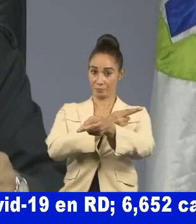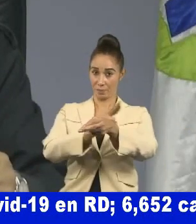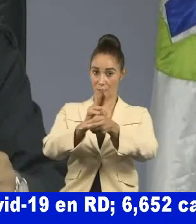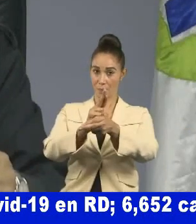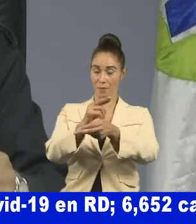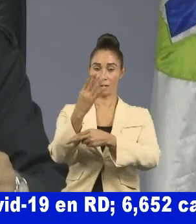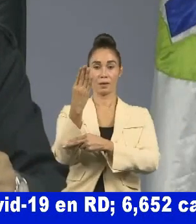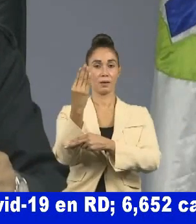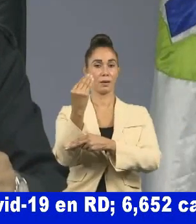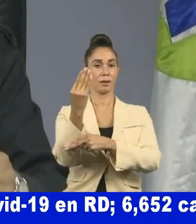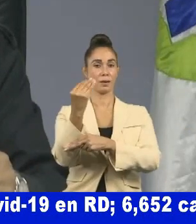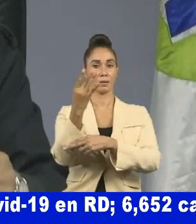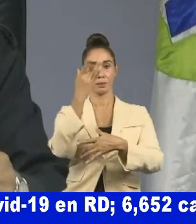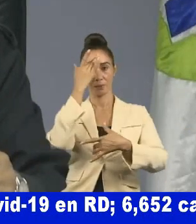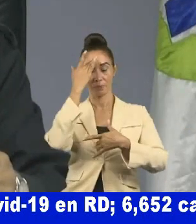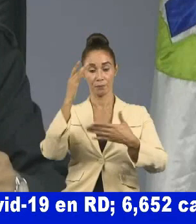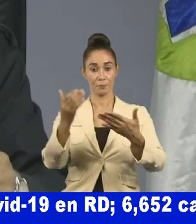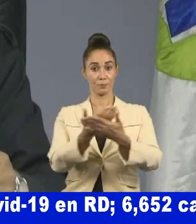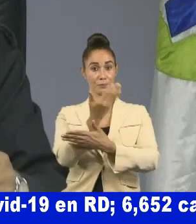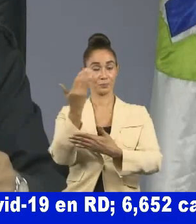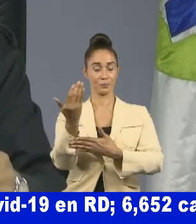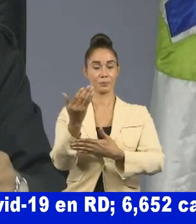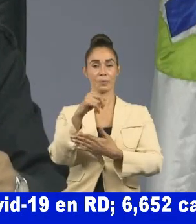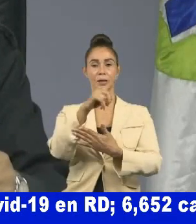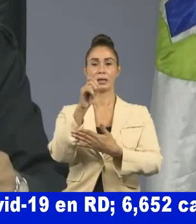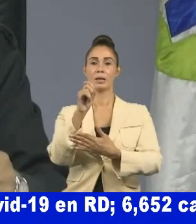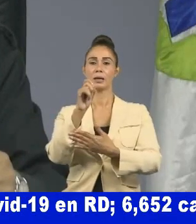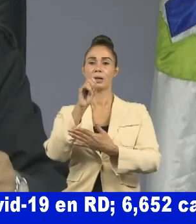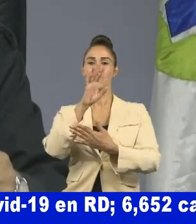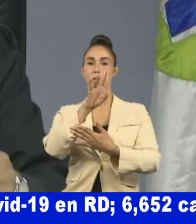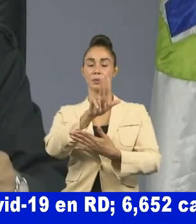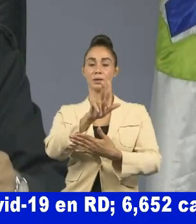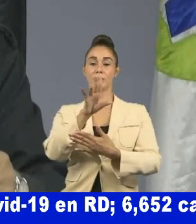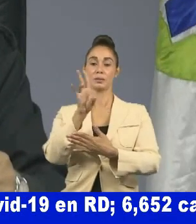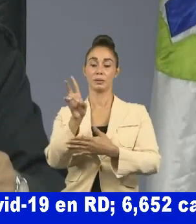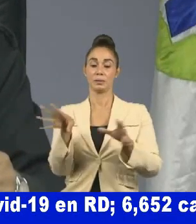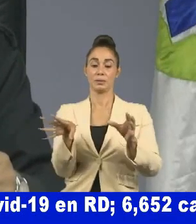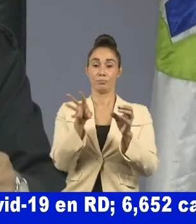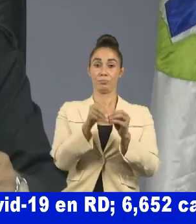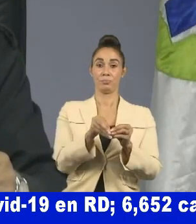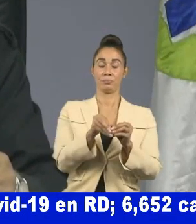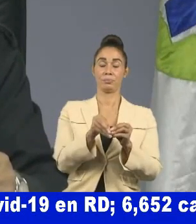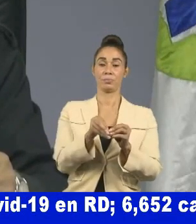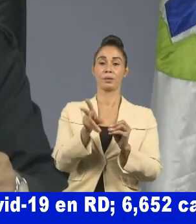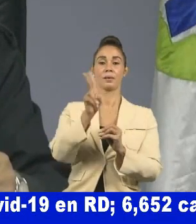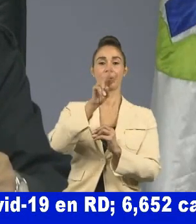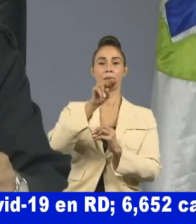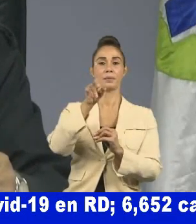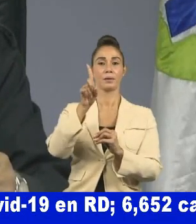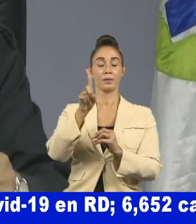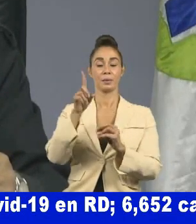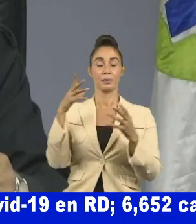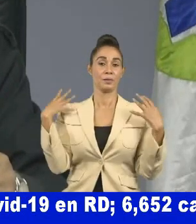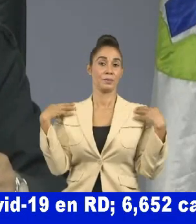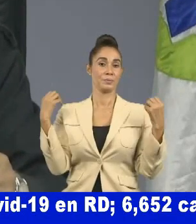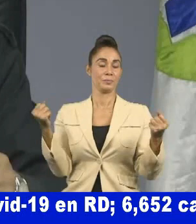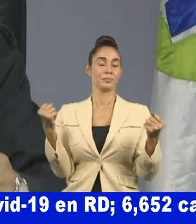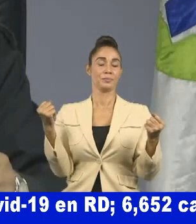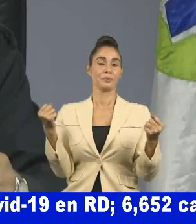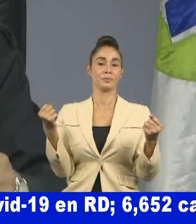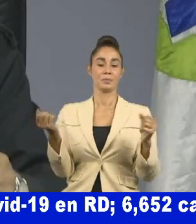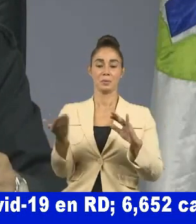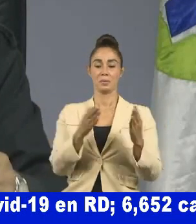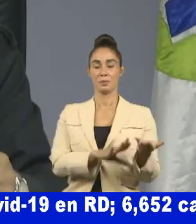14 casos nuevos 137 acumulados 21 recuperados